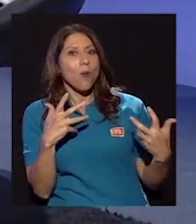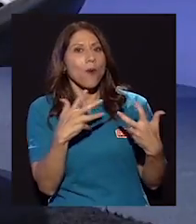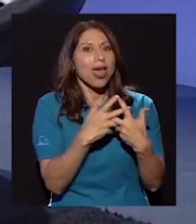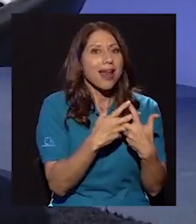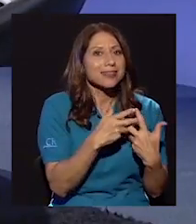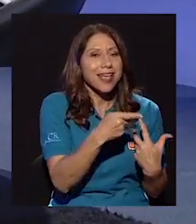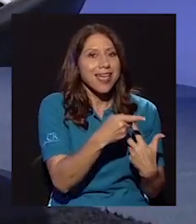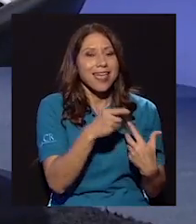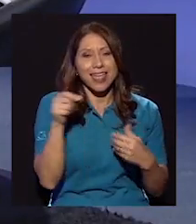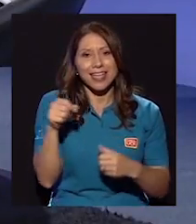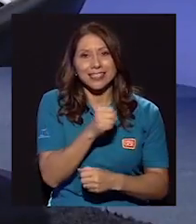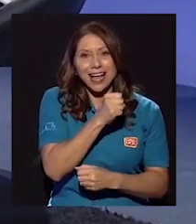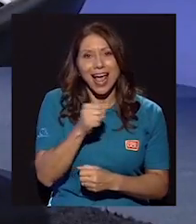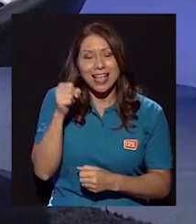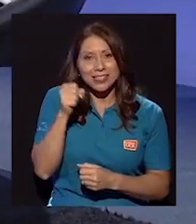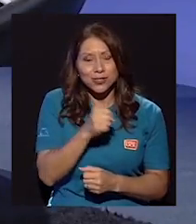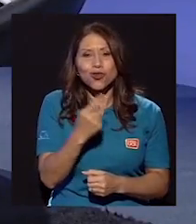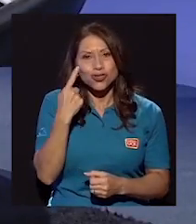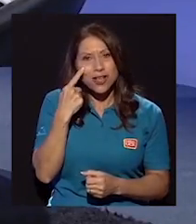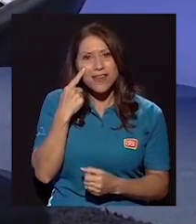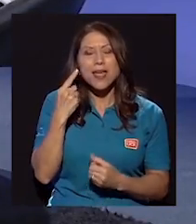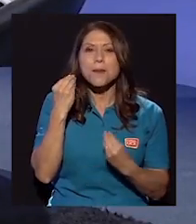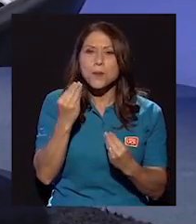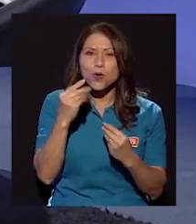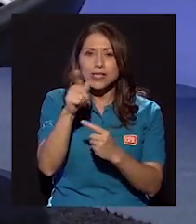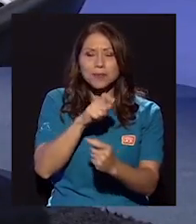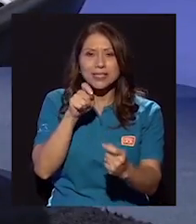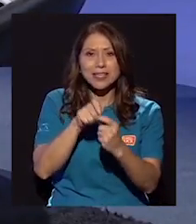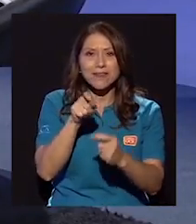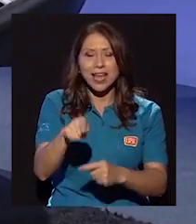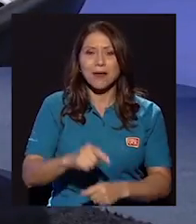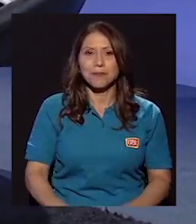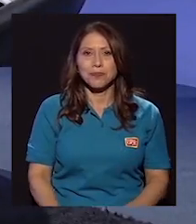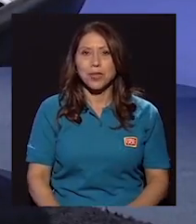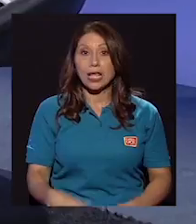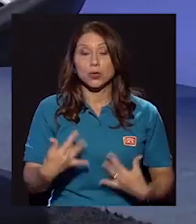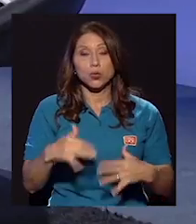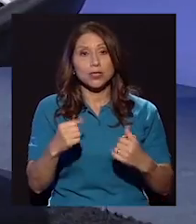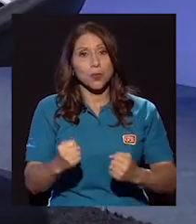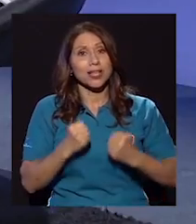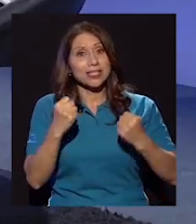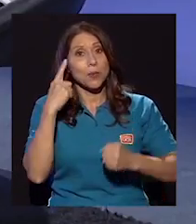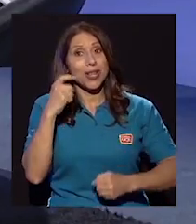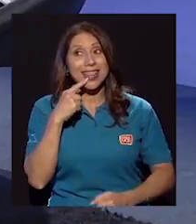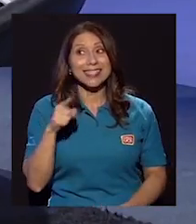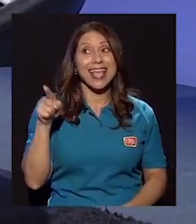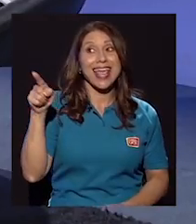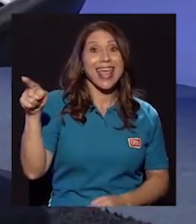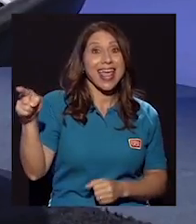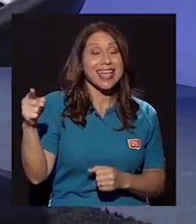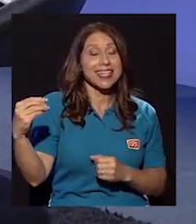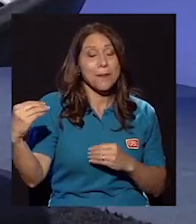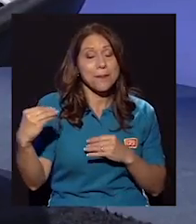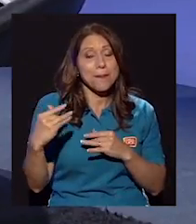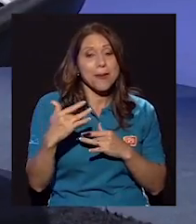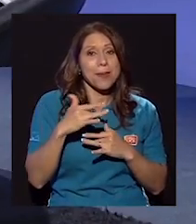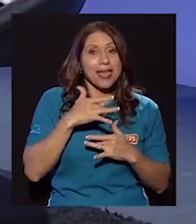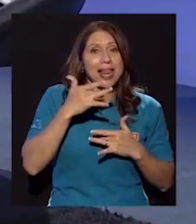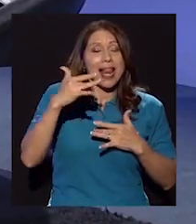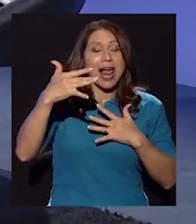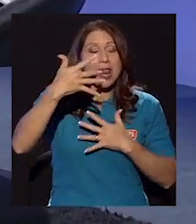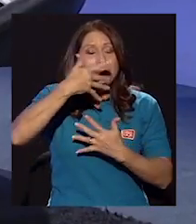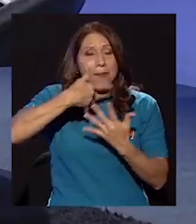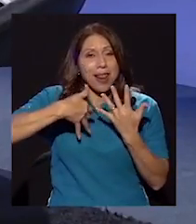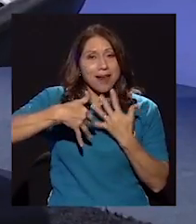En esa canción en concreto se ve de manera muy específica. Es potentísimo, porque inclusive dice, ella me peina el alma y me la enreda, va